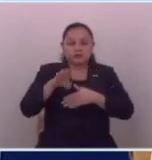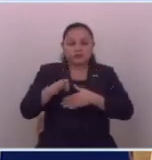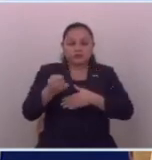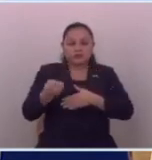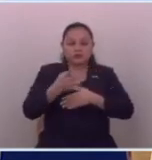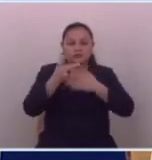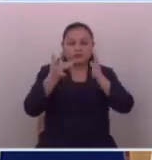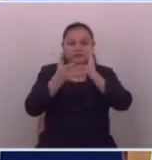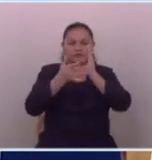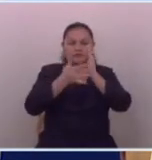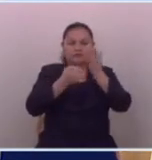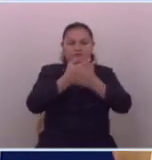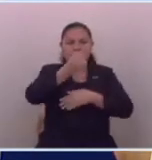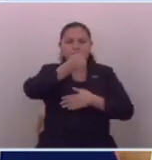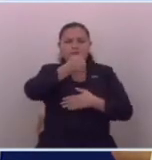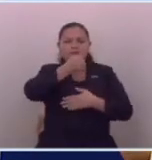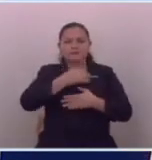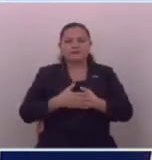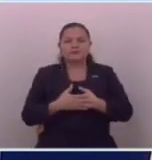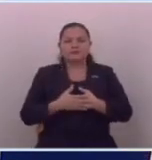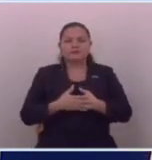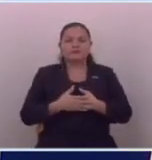las nuevas tecnologías de la información.